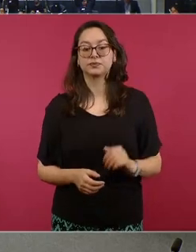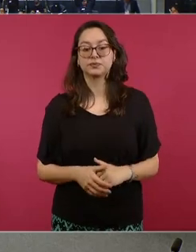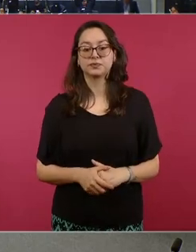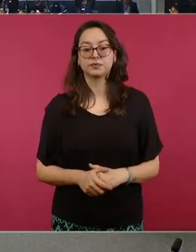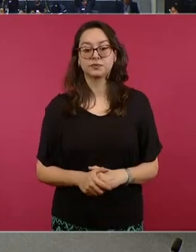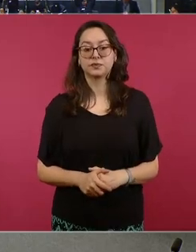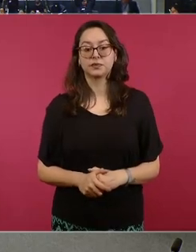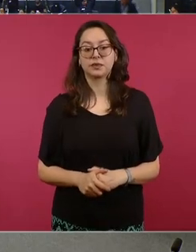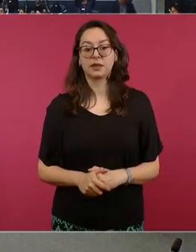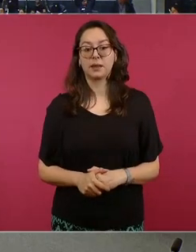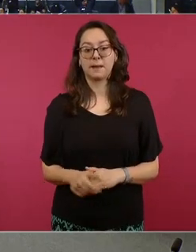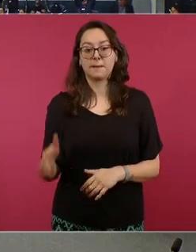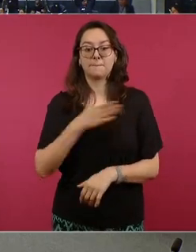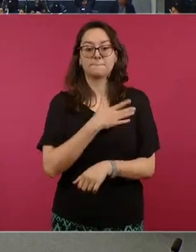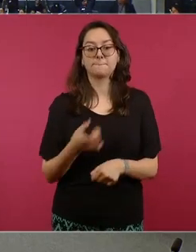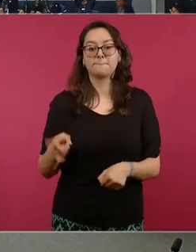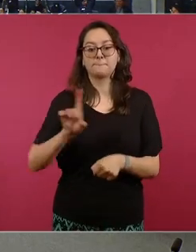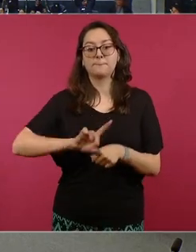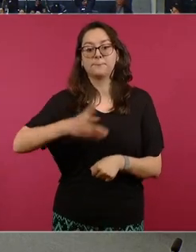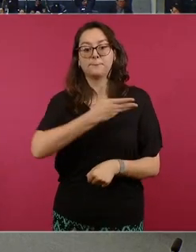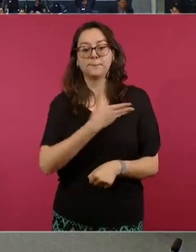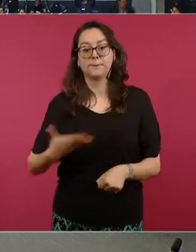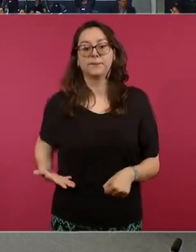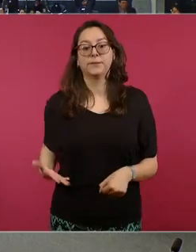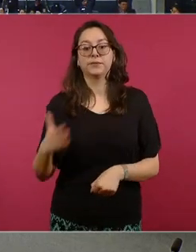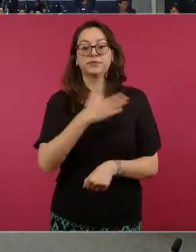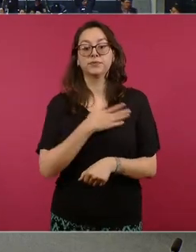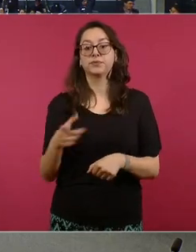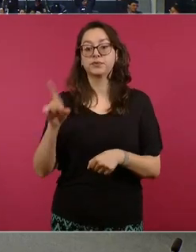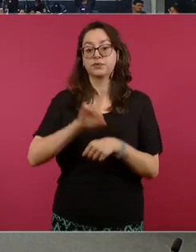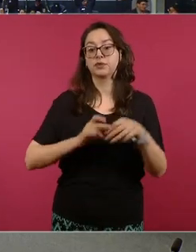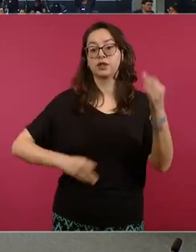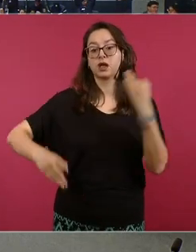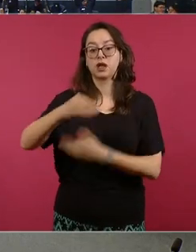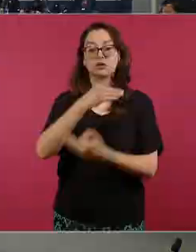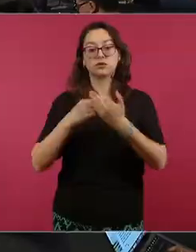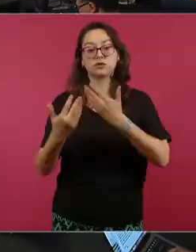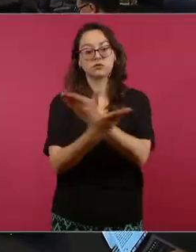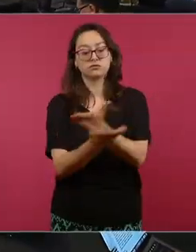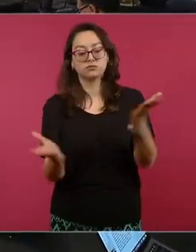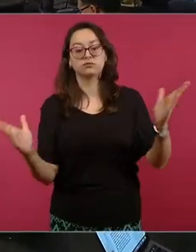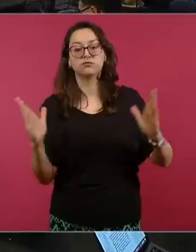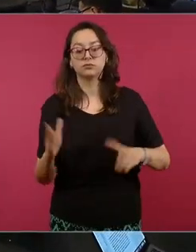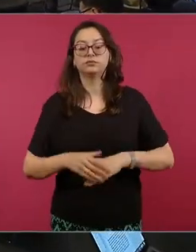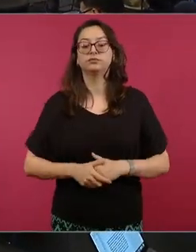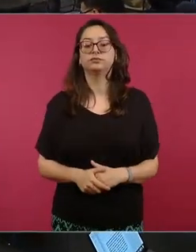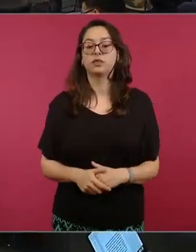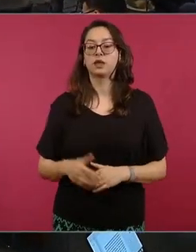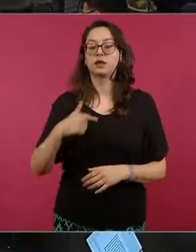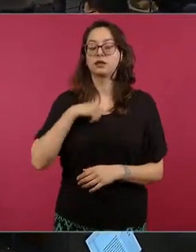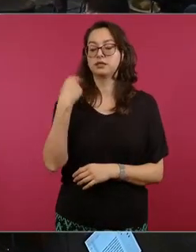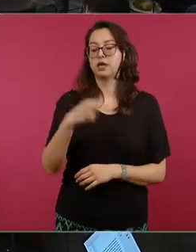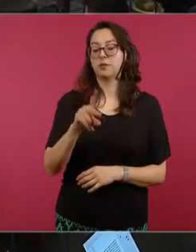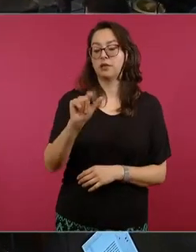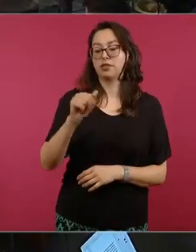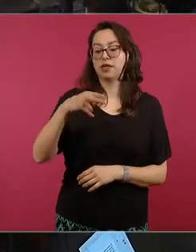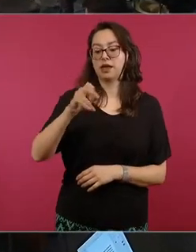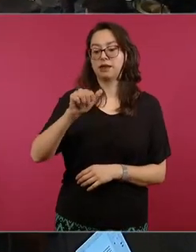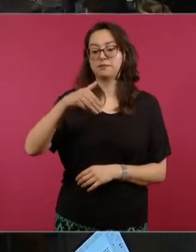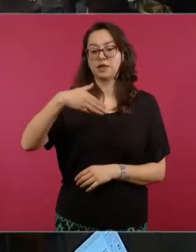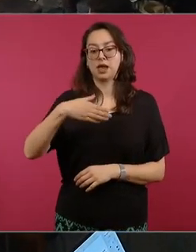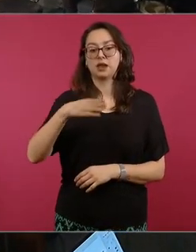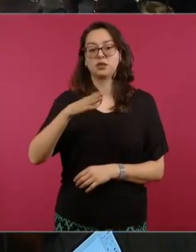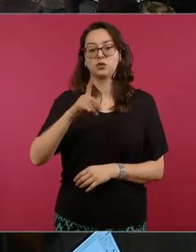buenos días señor presidente buenos días a todos los invitados a los compañeros también Demian Duarte de Sonora Power